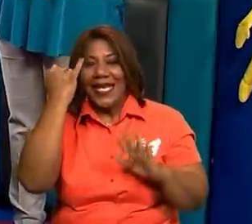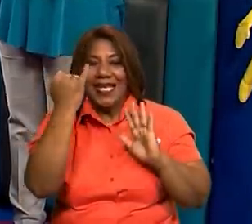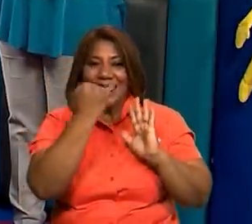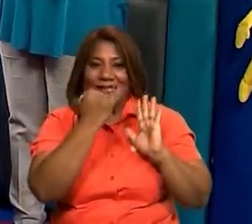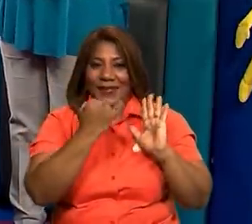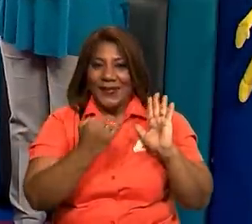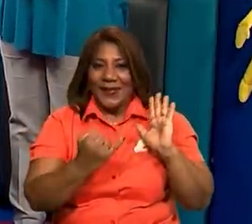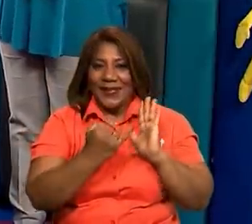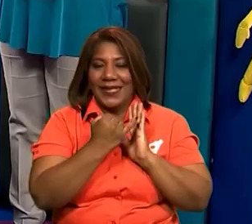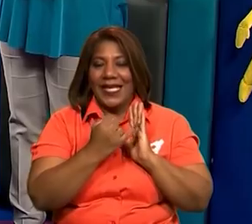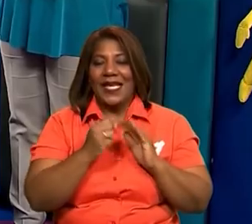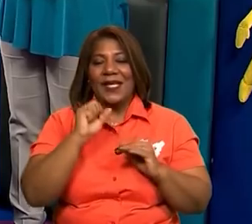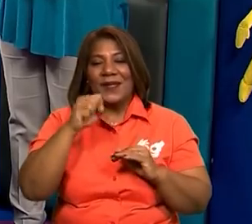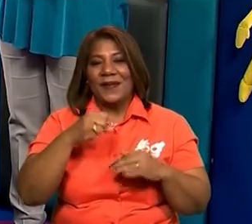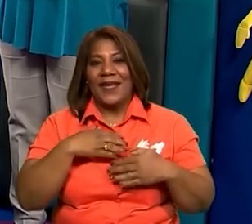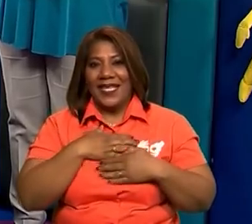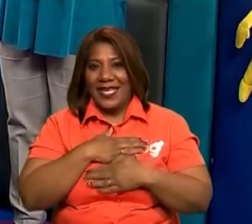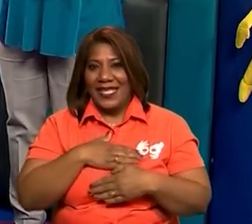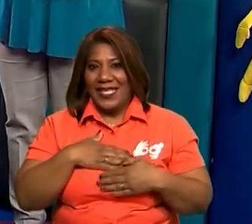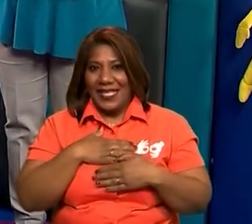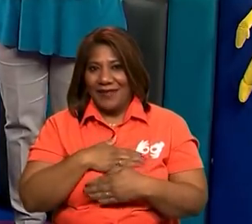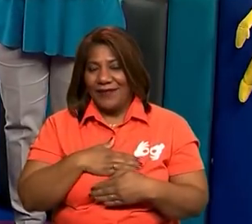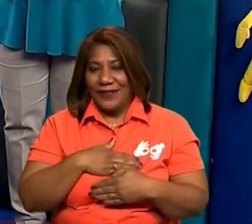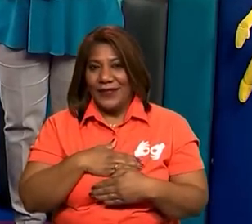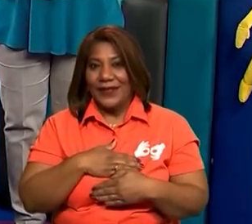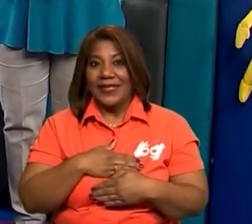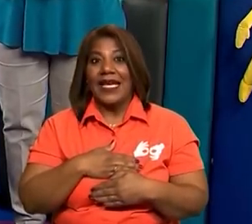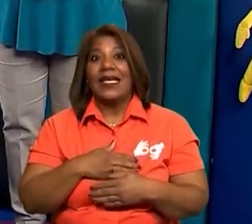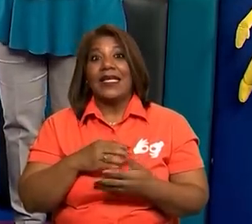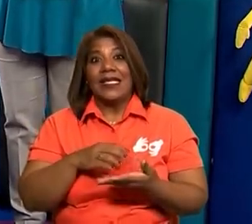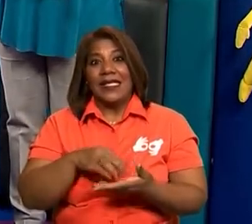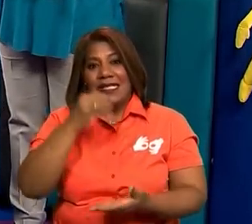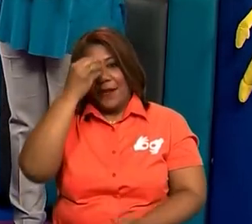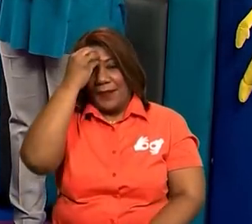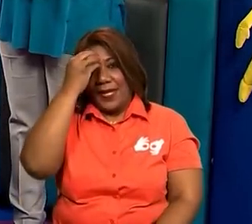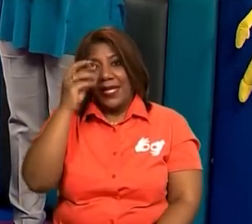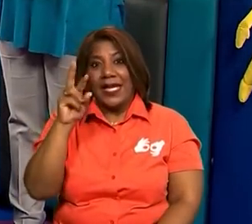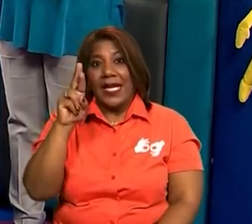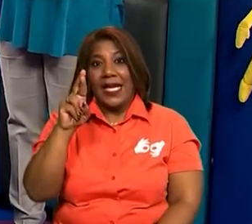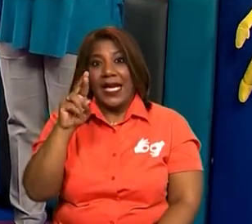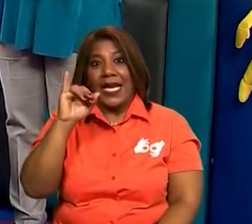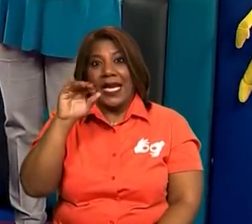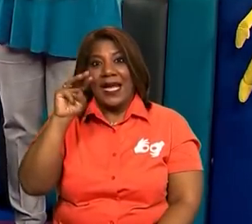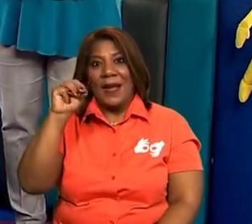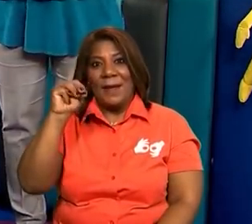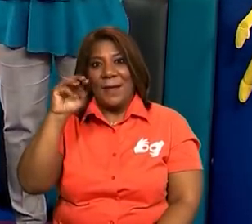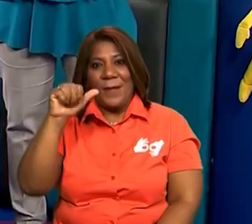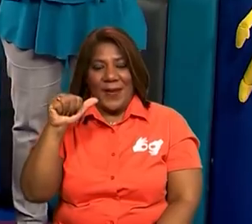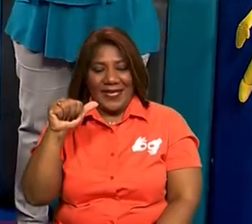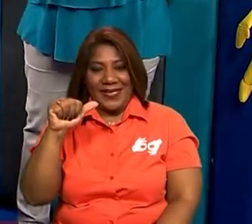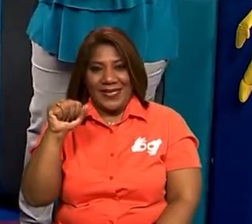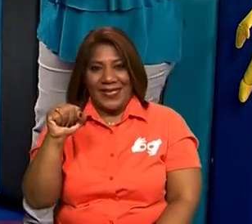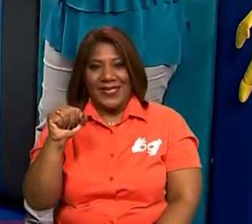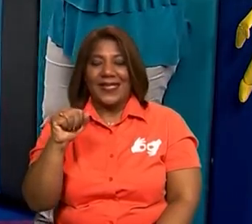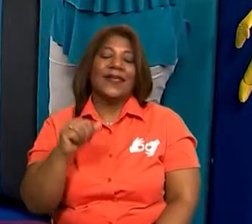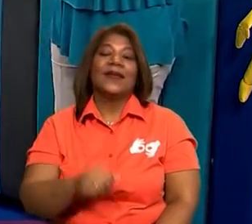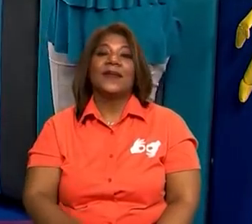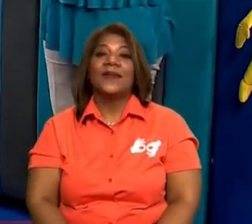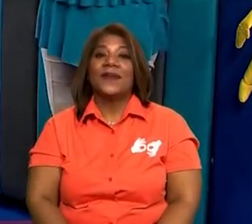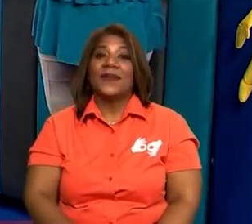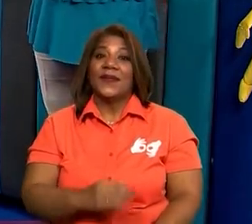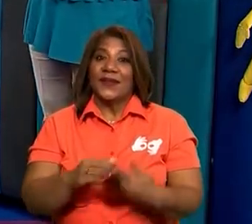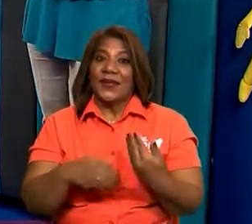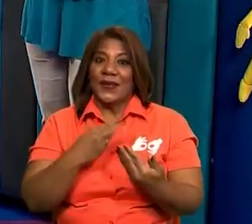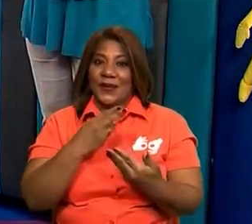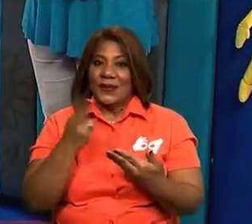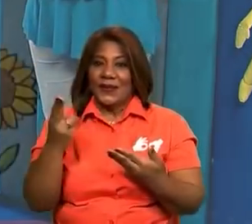y divertido. Así que aprenden las rimas. Maestro Tamara. Así es. Muy bien. Entonces, ustedes